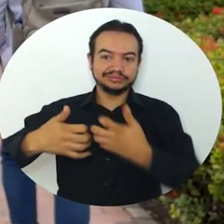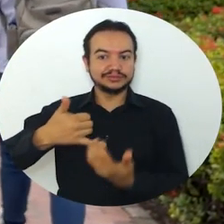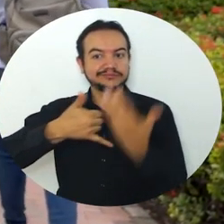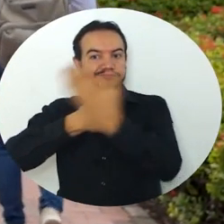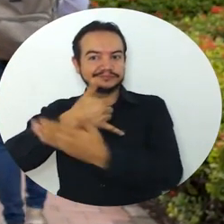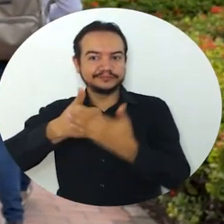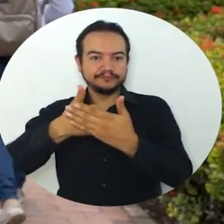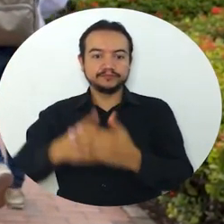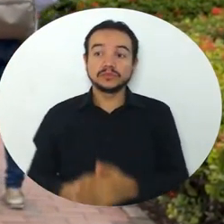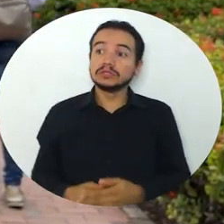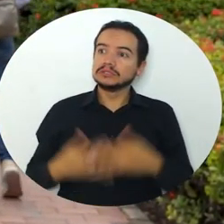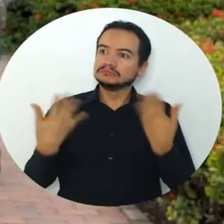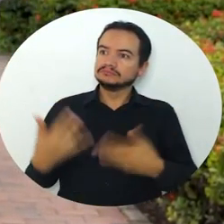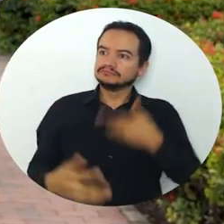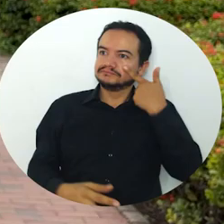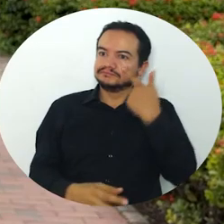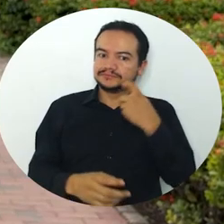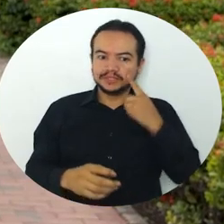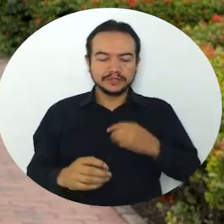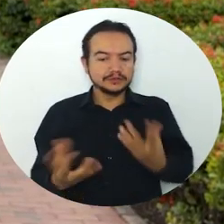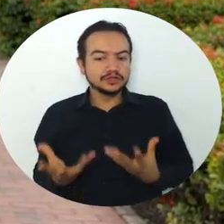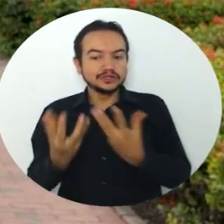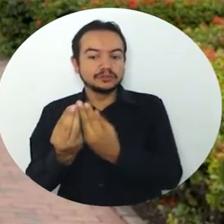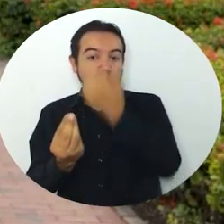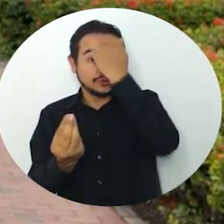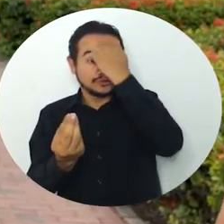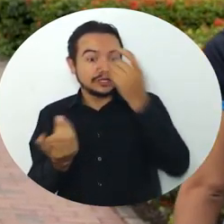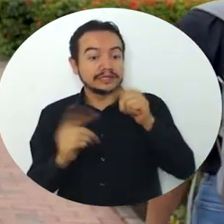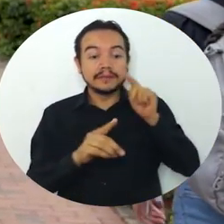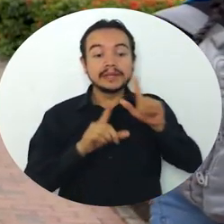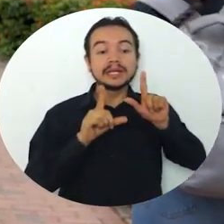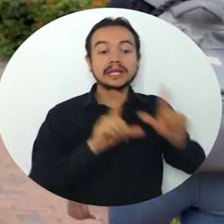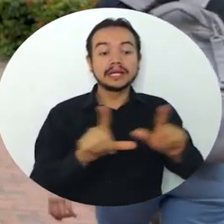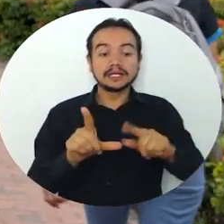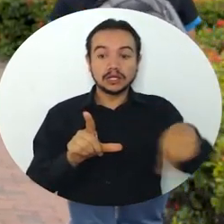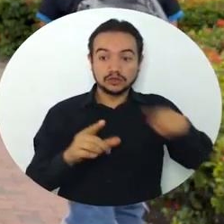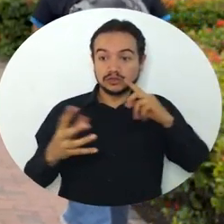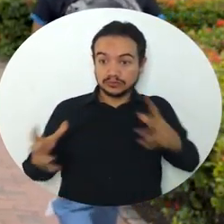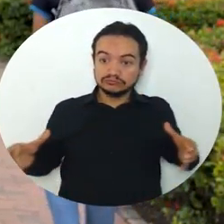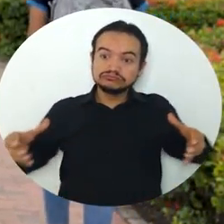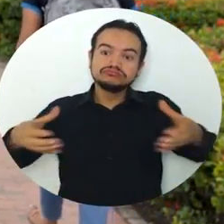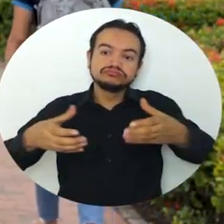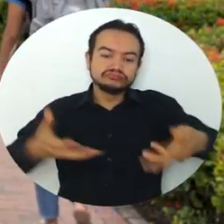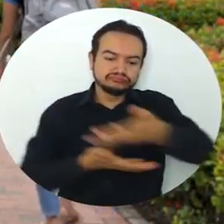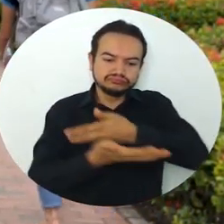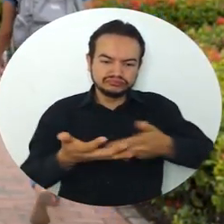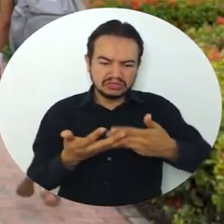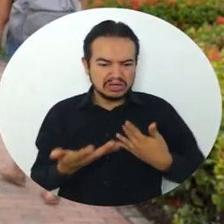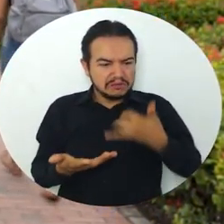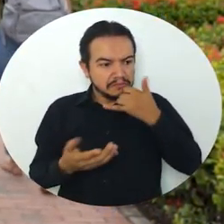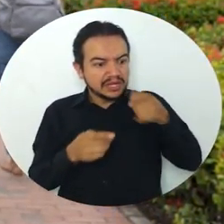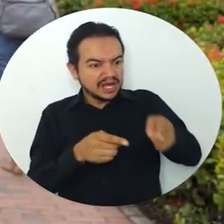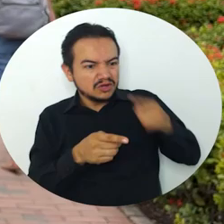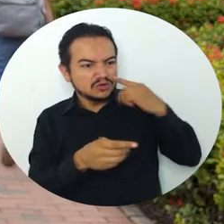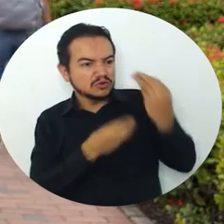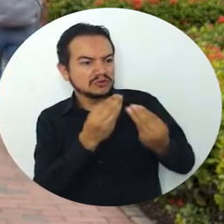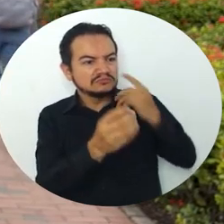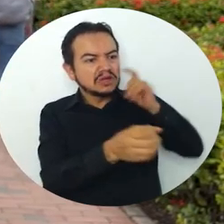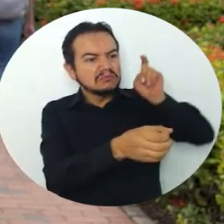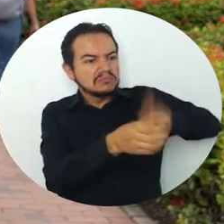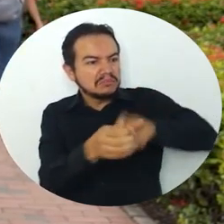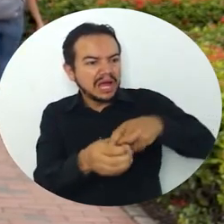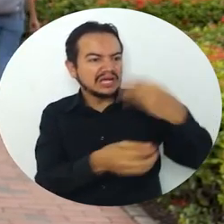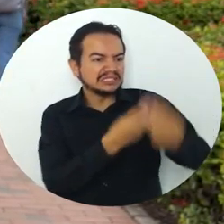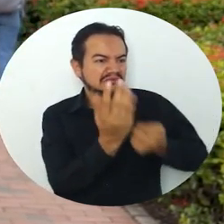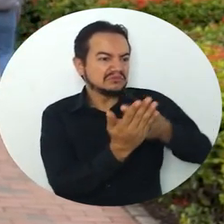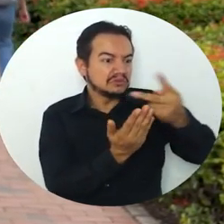Podemos hacer la integración entre docentes, egresados y estudiantes para que nuestros estudiantes se motiven y vean dónde están posicionados nuestros egresados para que obviamente